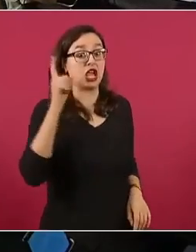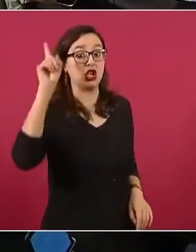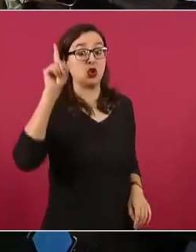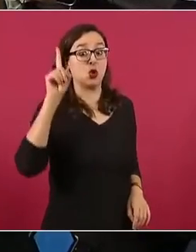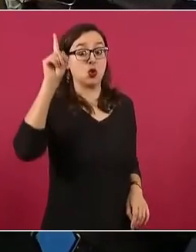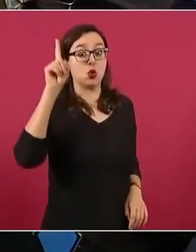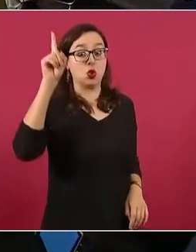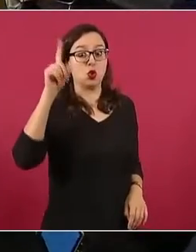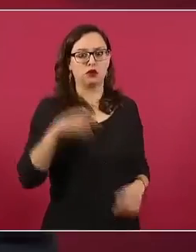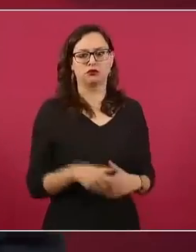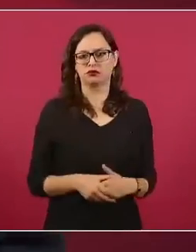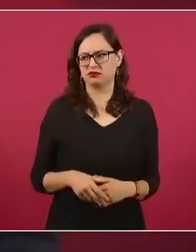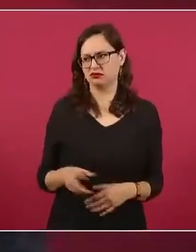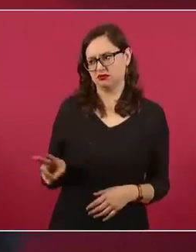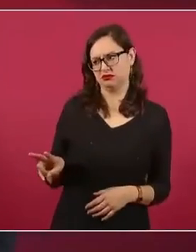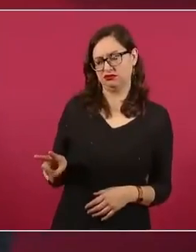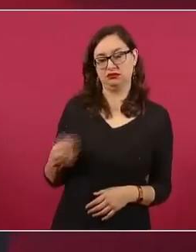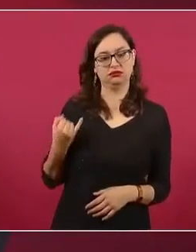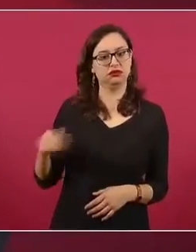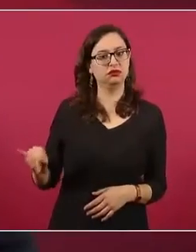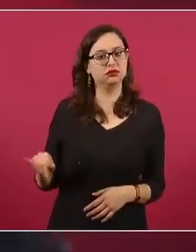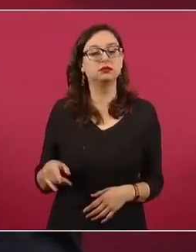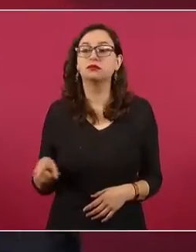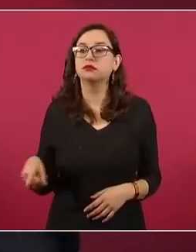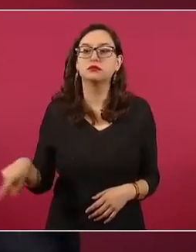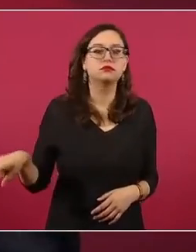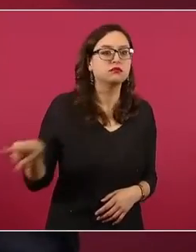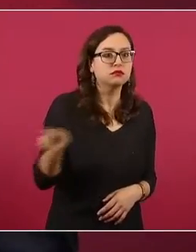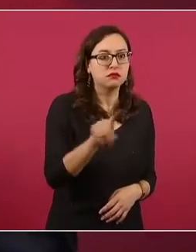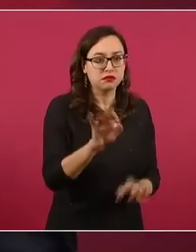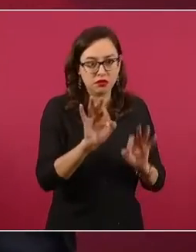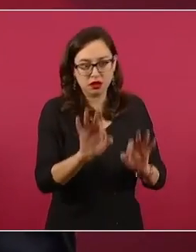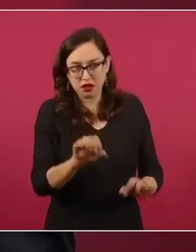quién es un buen ciudadano, quién puede dar el servicio